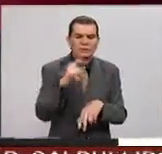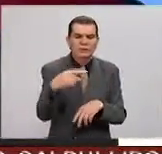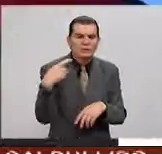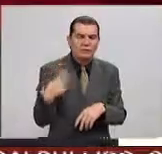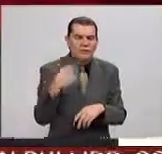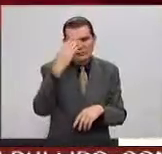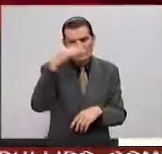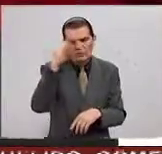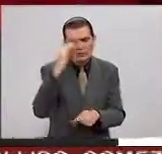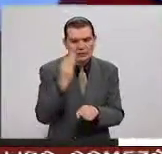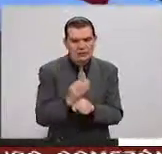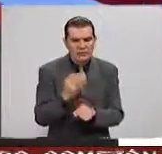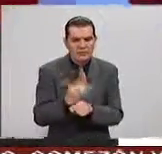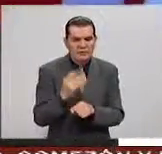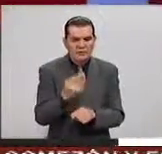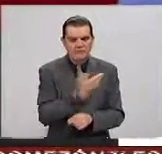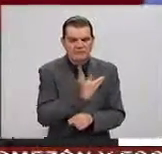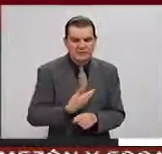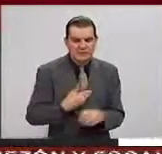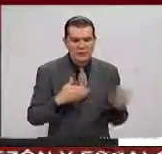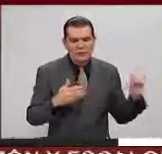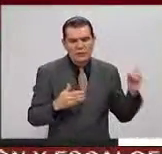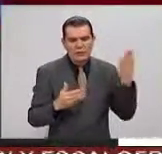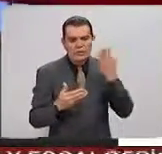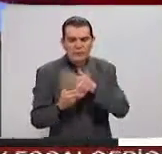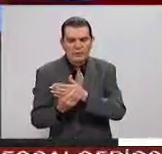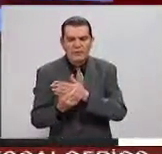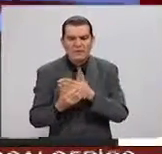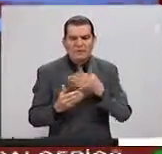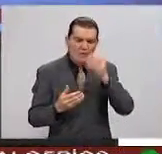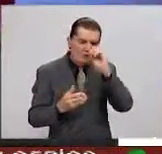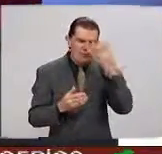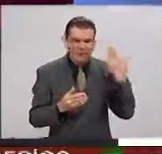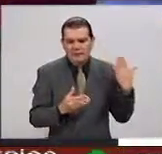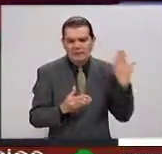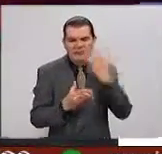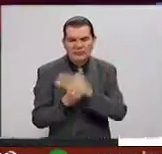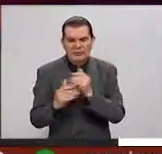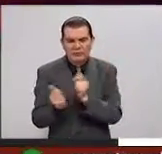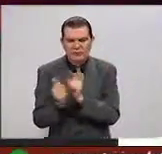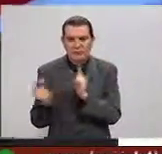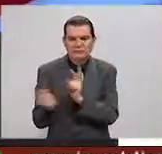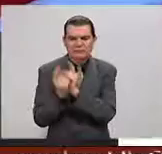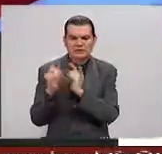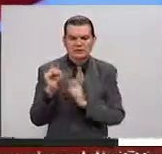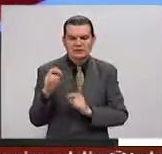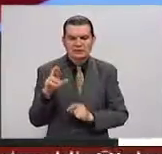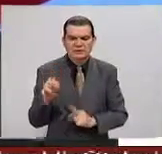Cubana en este momento en que el presidente Barack Obama llega con uno de los hermanos Castro.